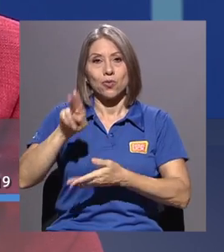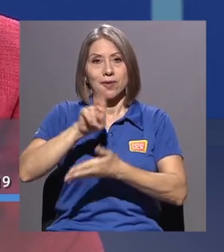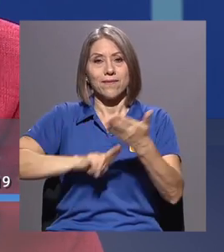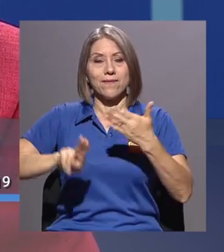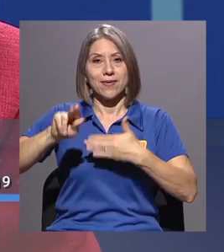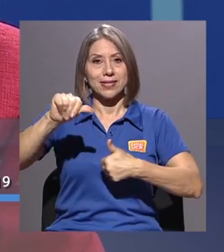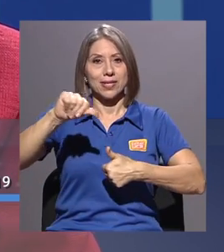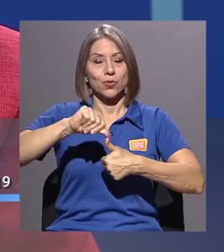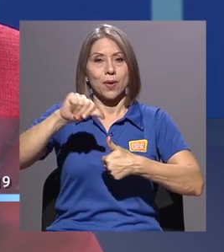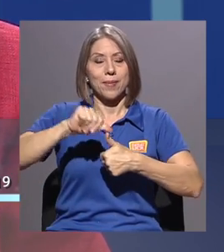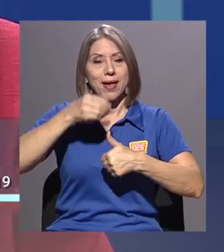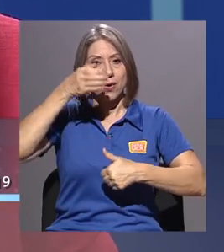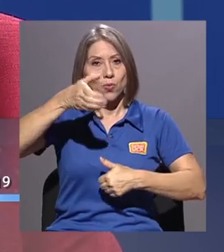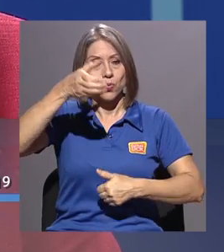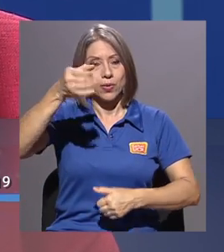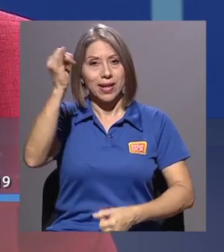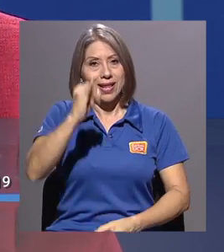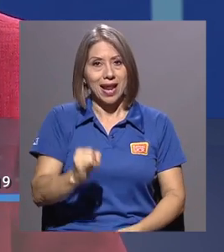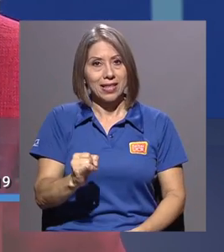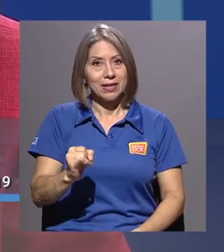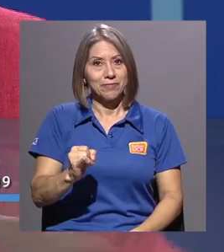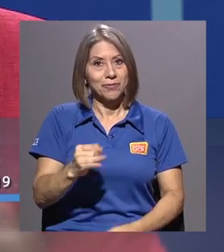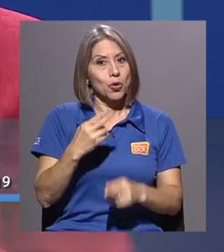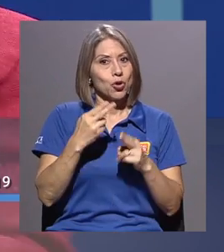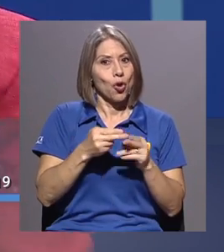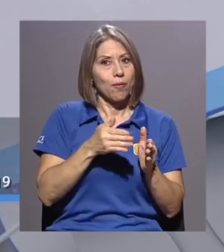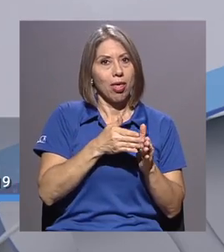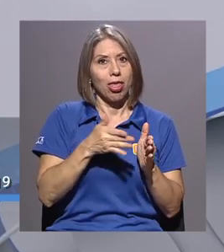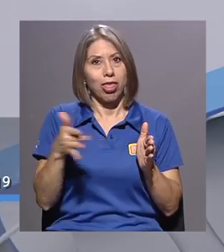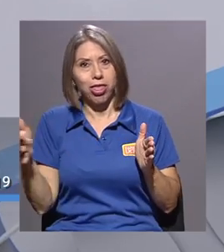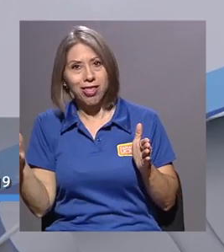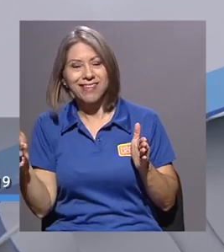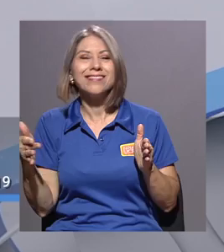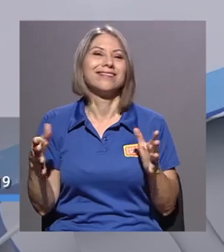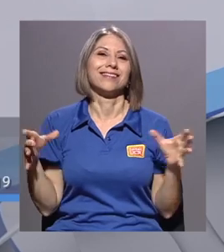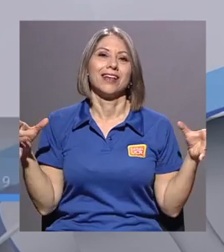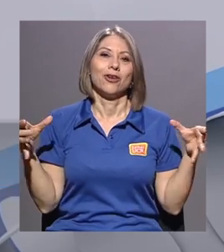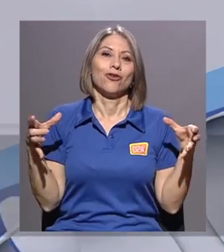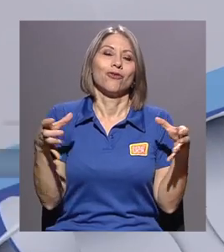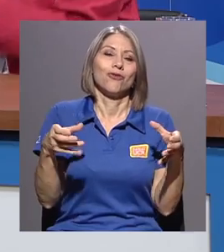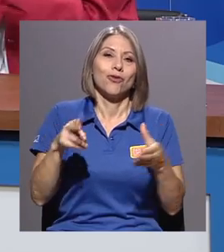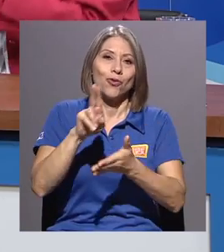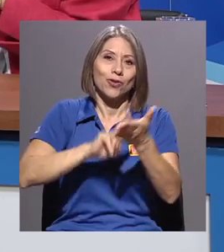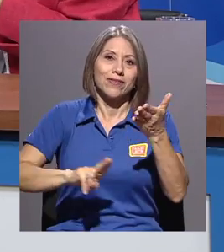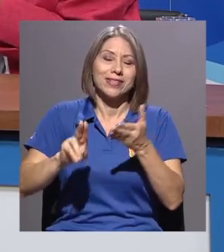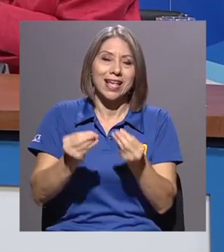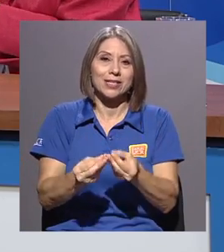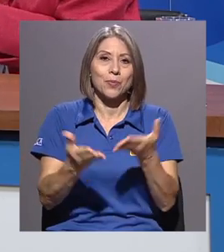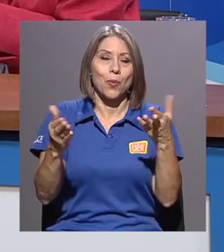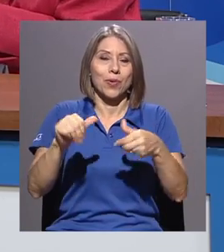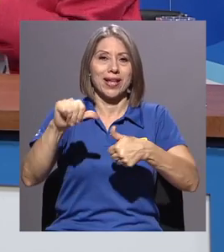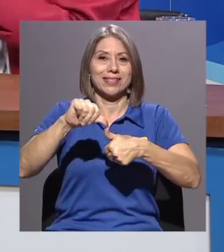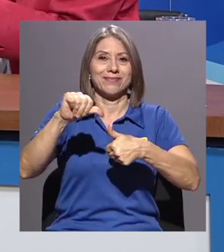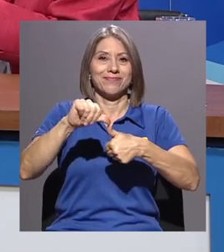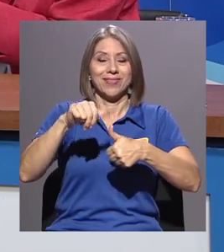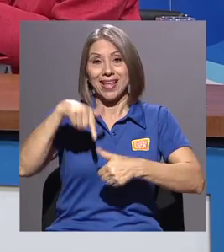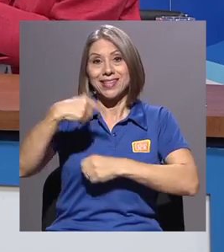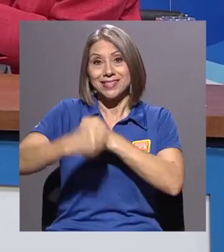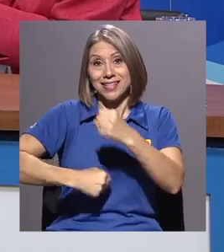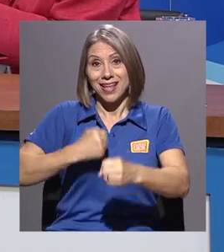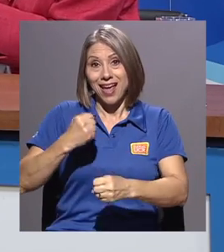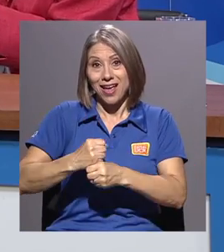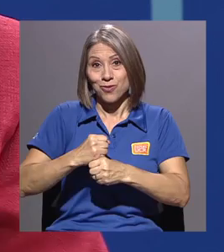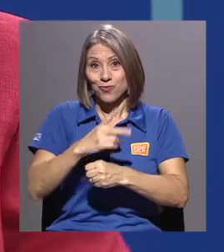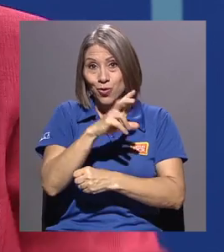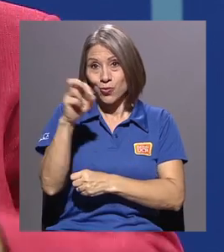Centroamericano de la Cultura y el Arte, es un nombre un poquito largo, que reúne a las universidades públicas de la región y que este año 2019 Costa Rica